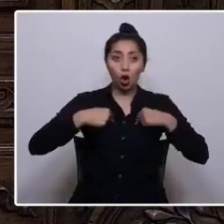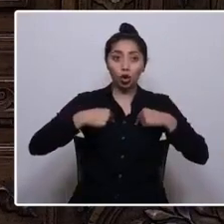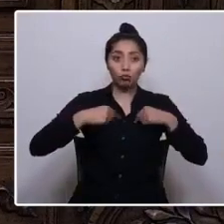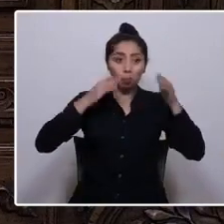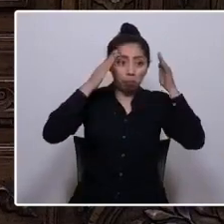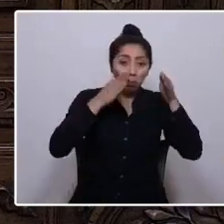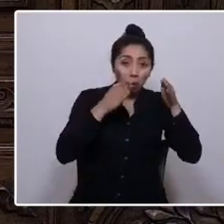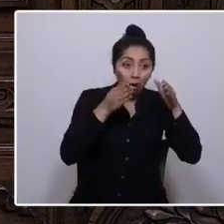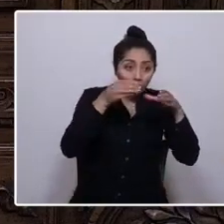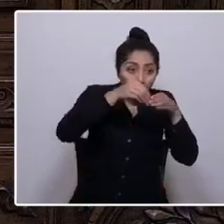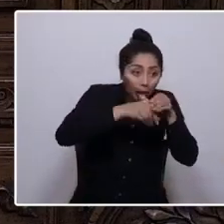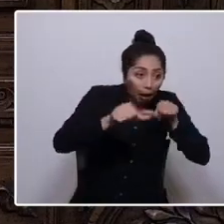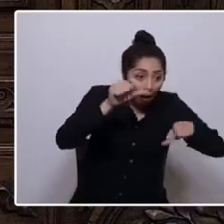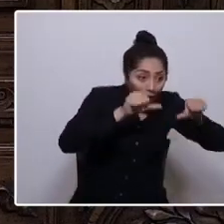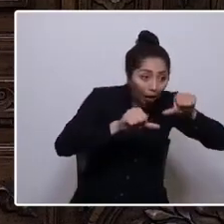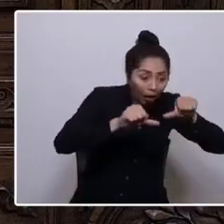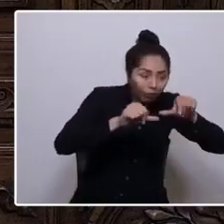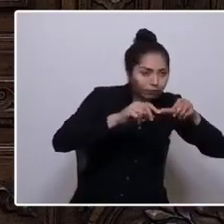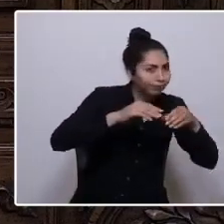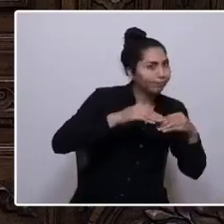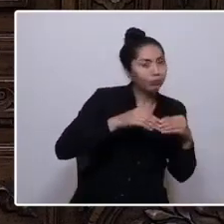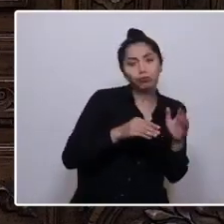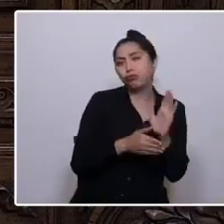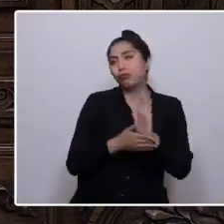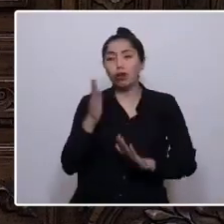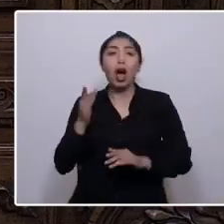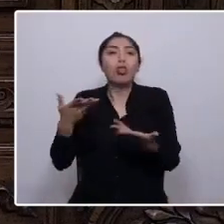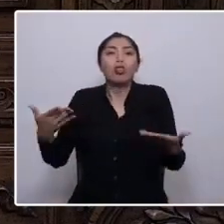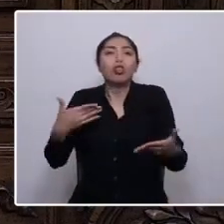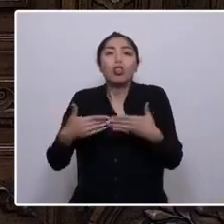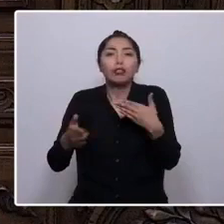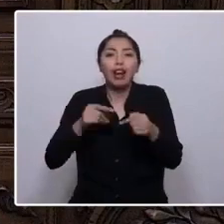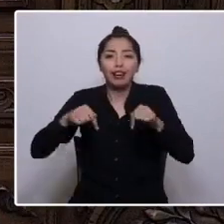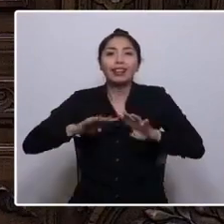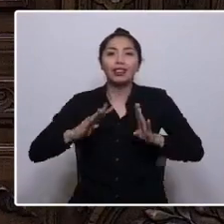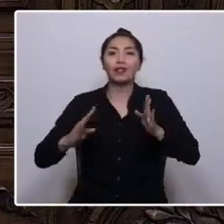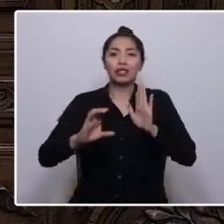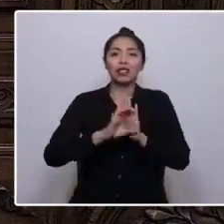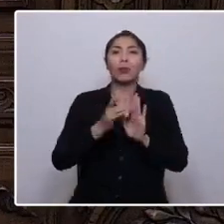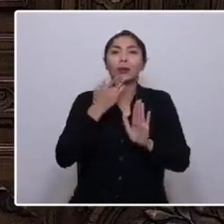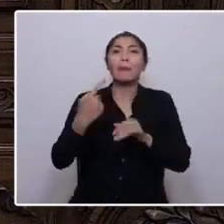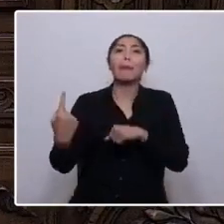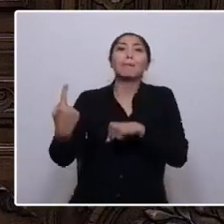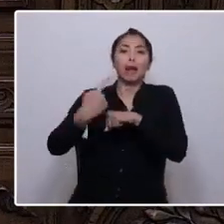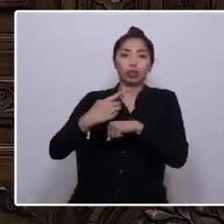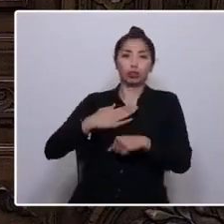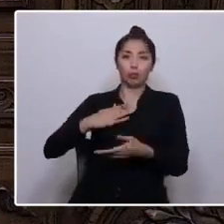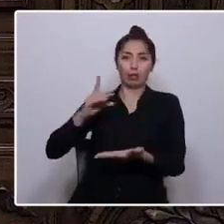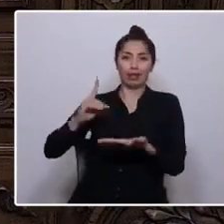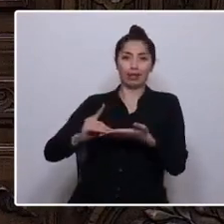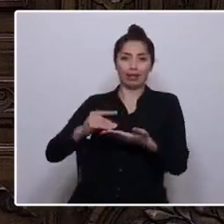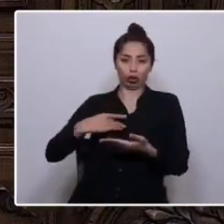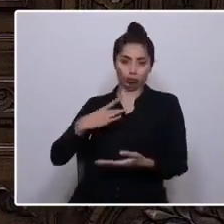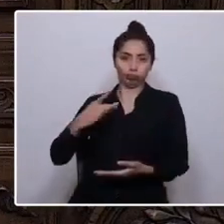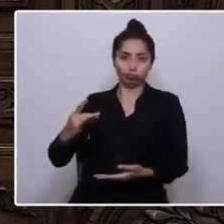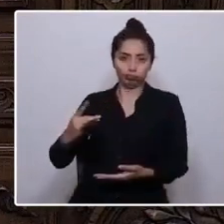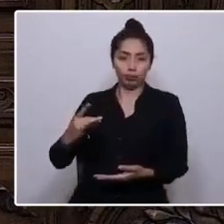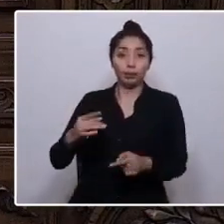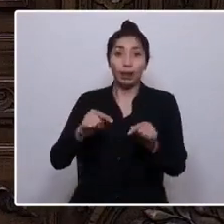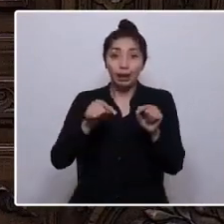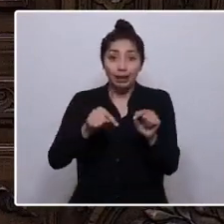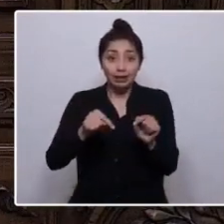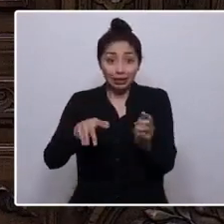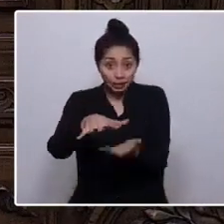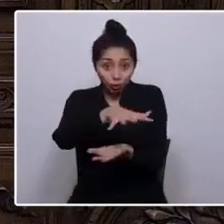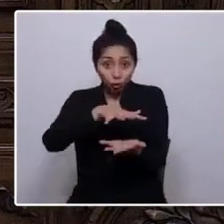para estar en esta convención por mandato de mi distrito. En ese contexto en que